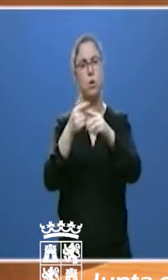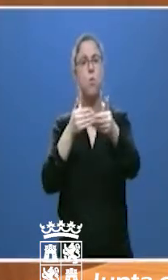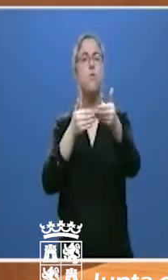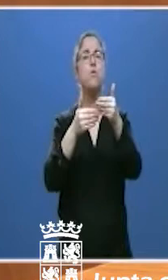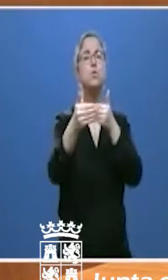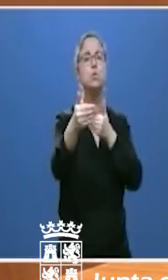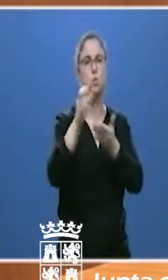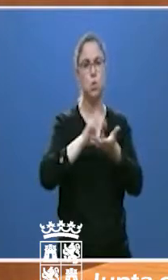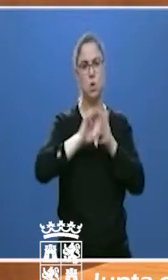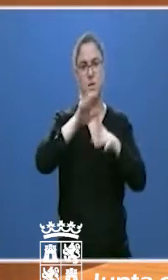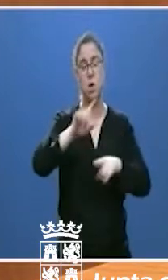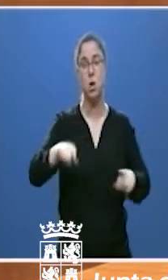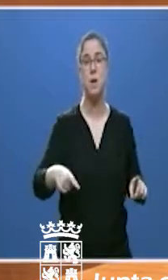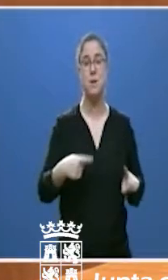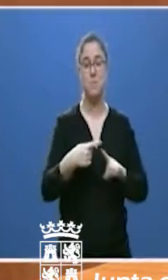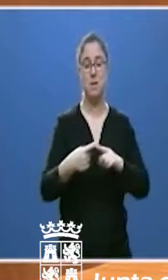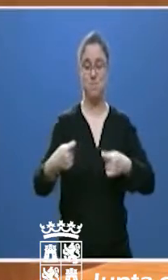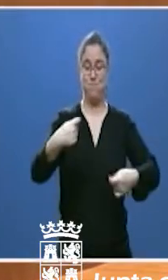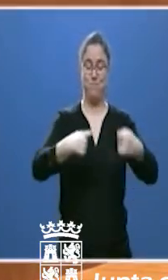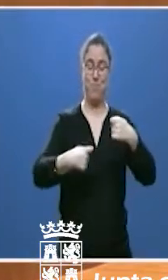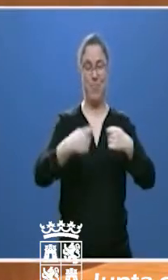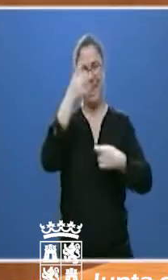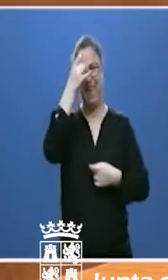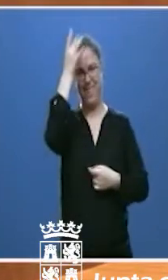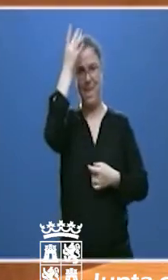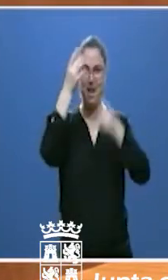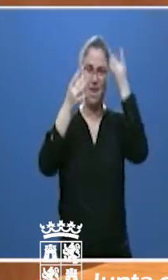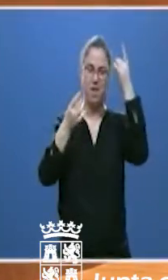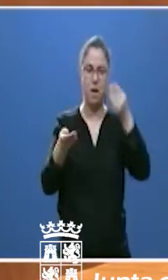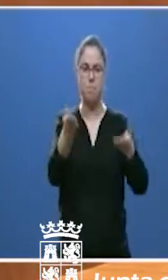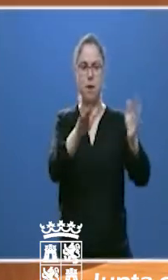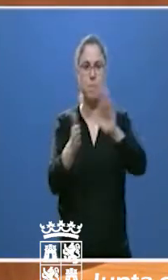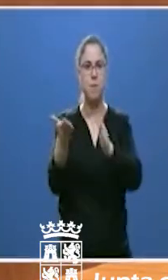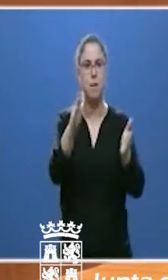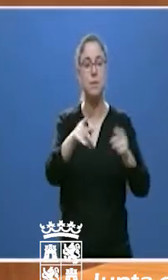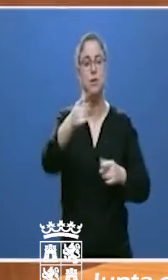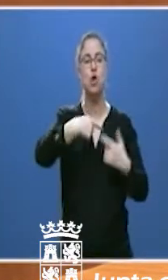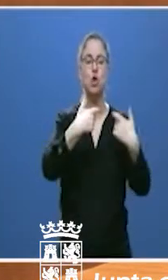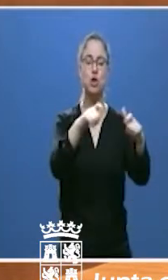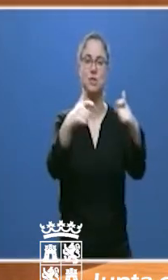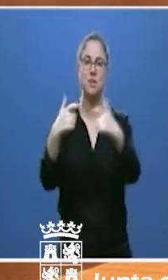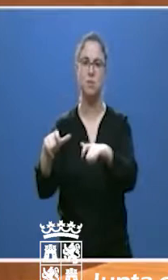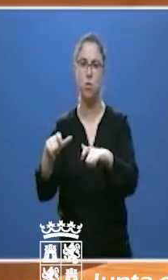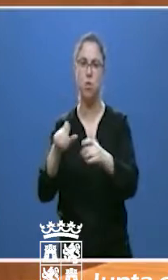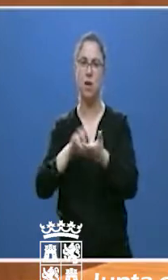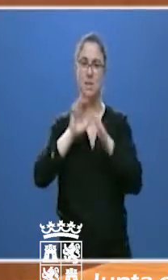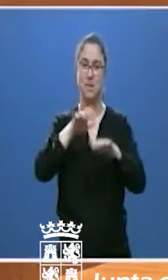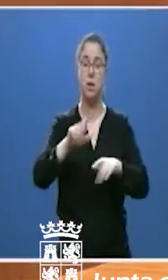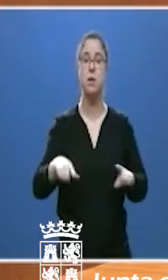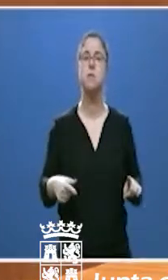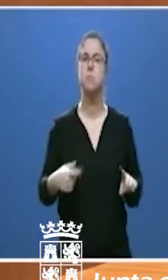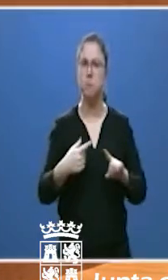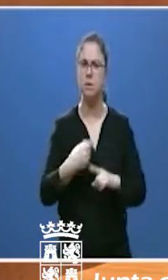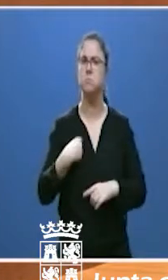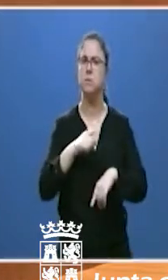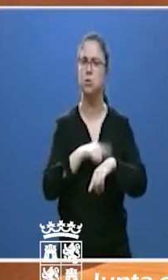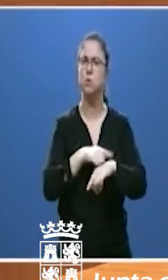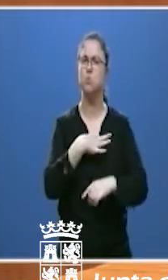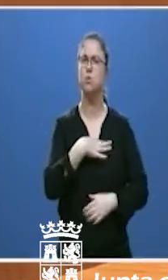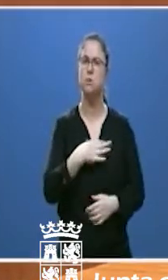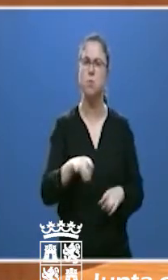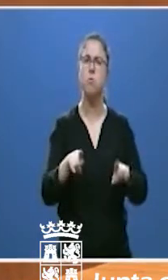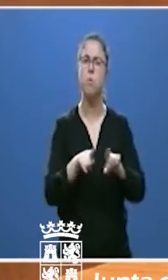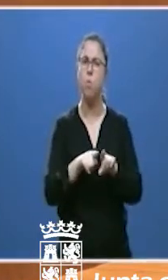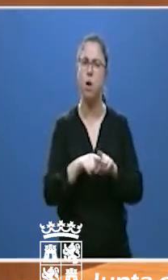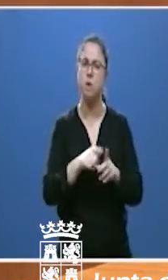y León y con las aportaciones de los distintos sectores de Castilla y León. También compatible con la permanente